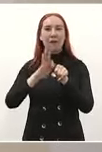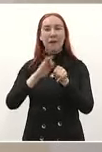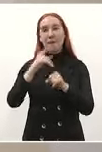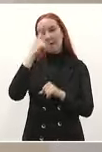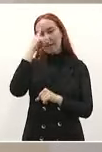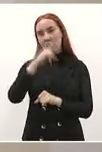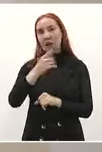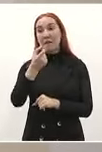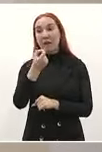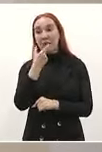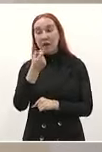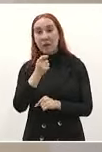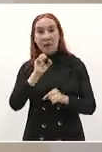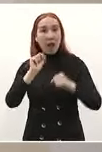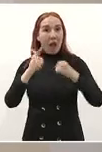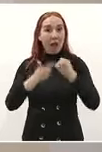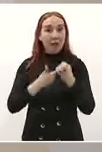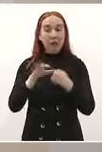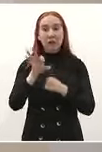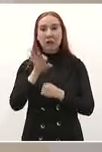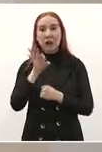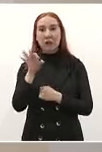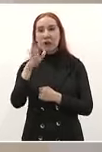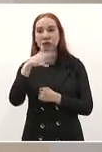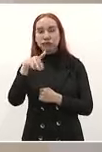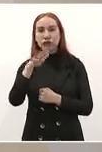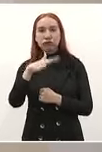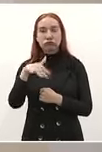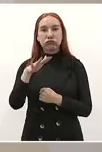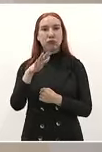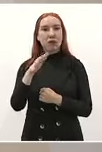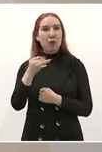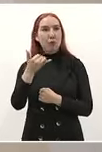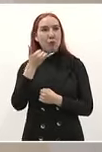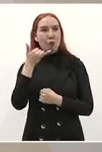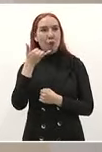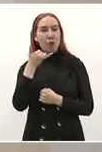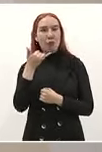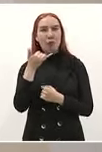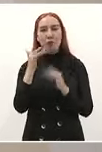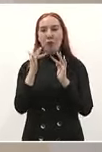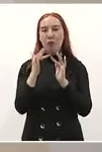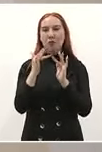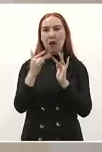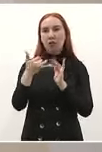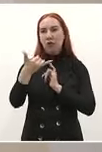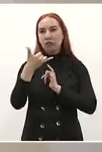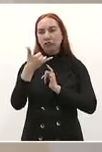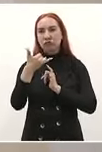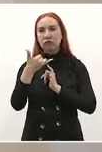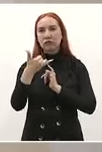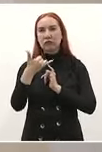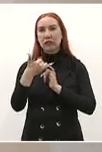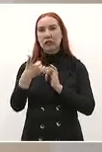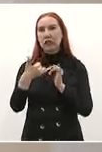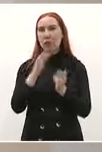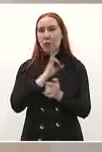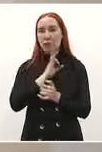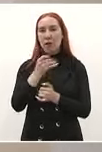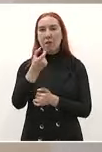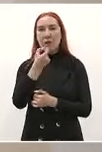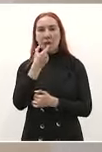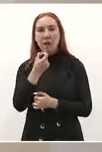buscan a ver si en todo San Luis Potosí no existe el medicamento y si en tres horas se ve que no hay una